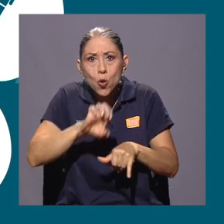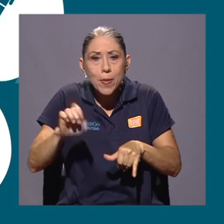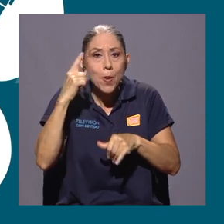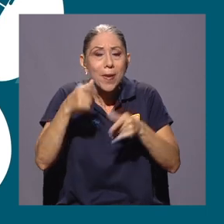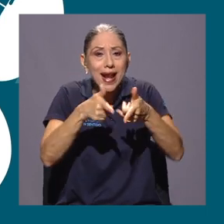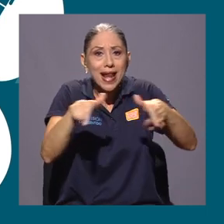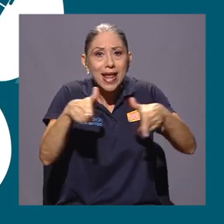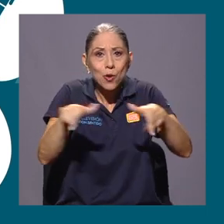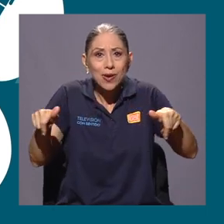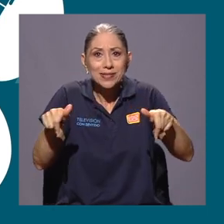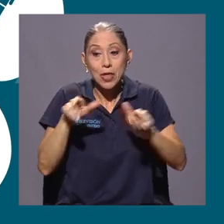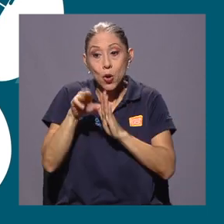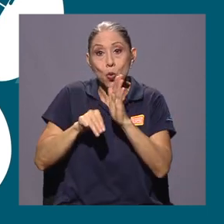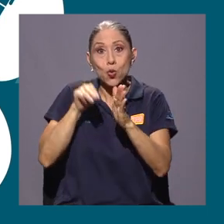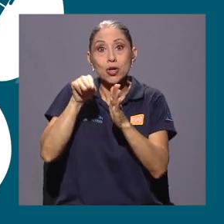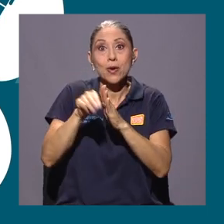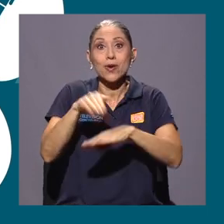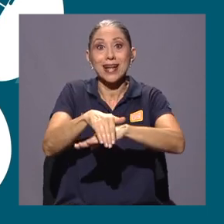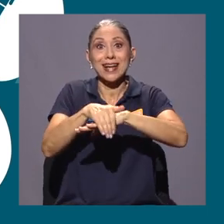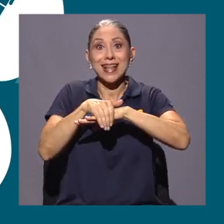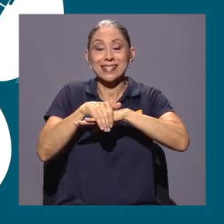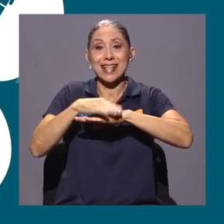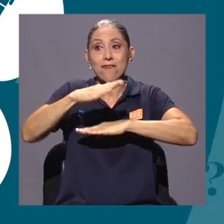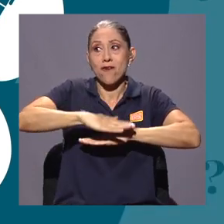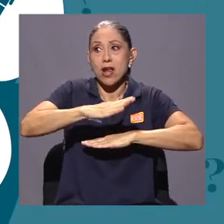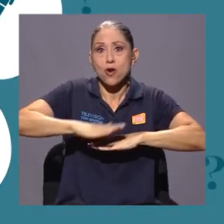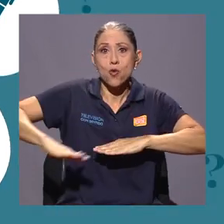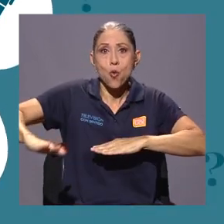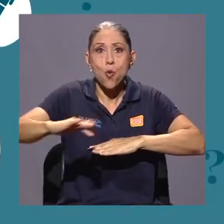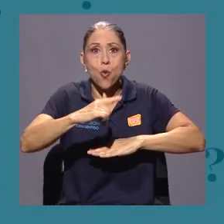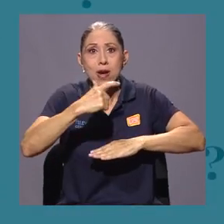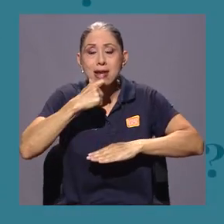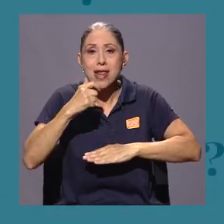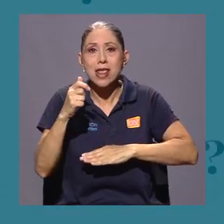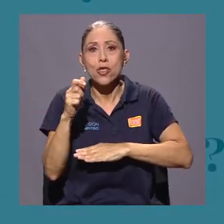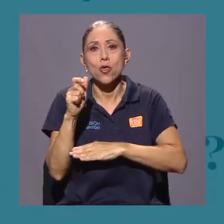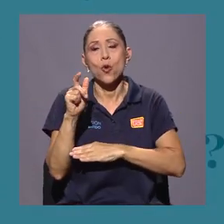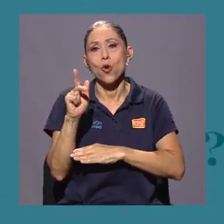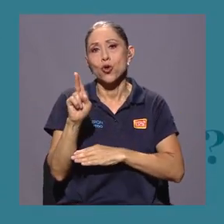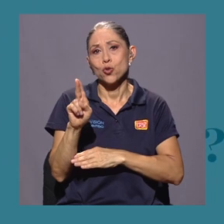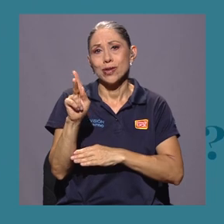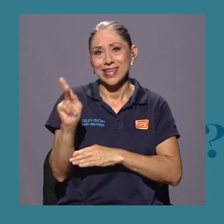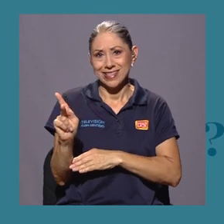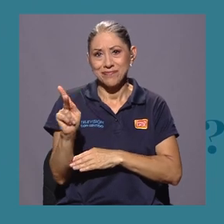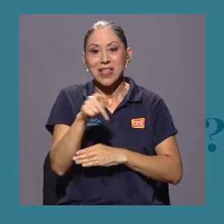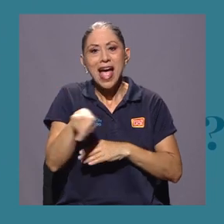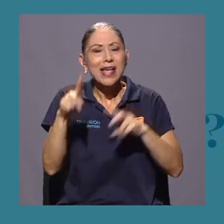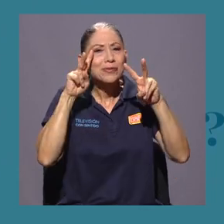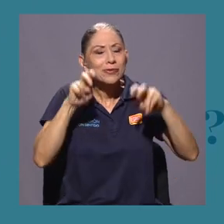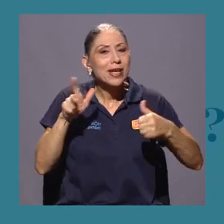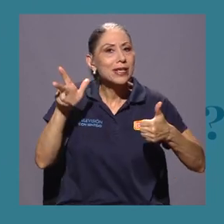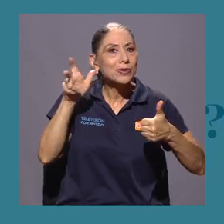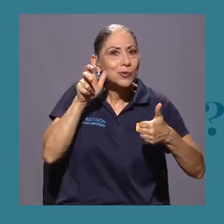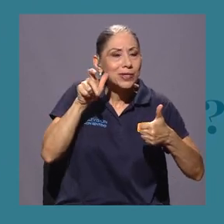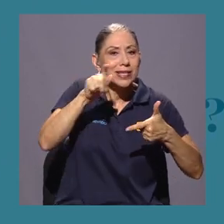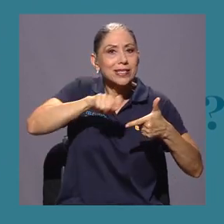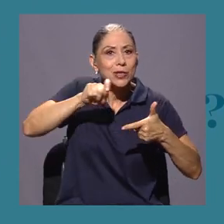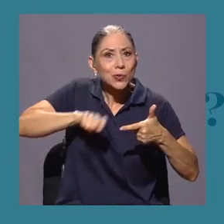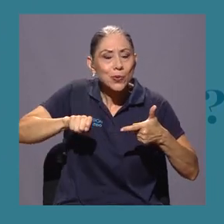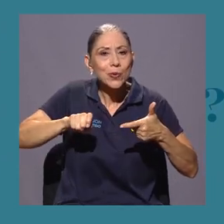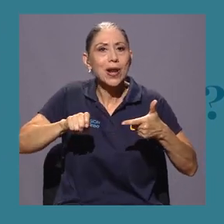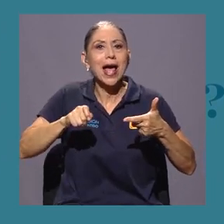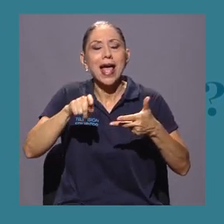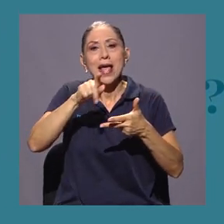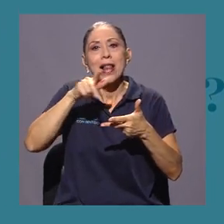currículo de inglés como lengua extranjera del Reino Unido, por lo que es reconocido mundialmente. La valoración mide la escucha, escritura, lectura y